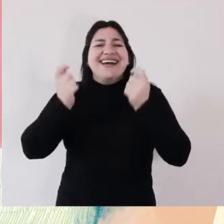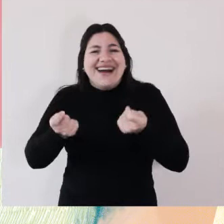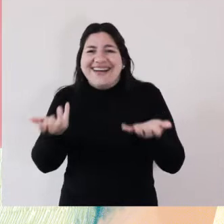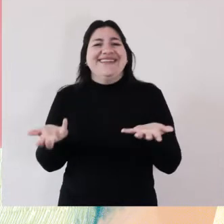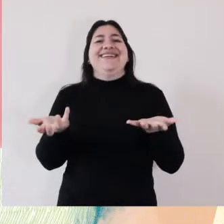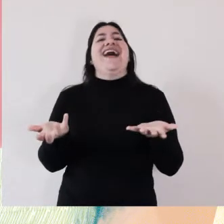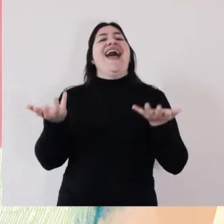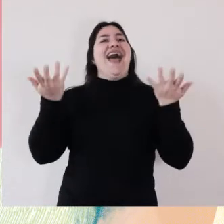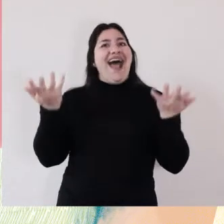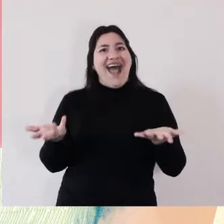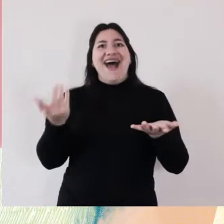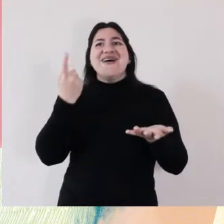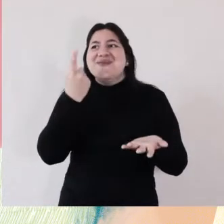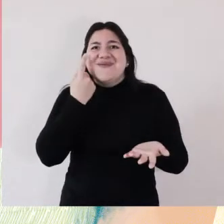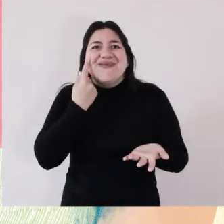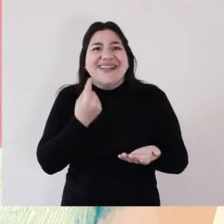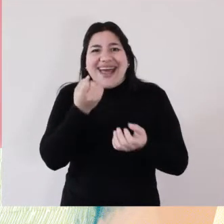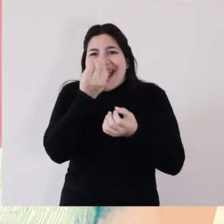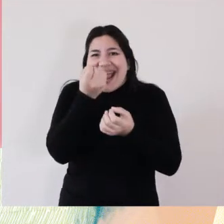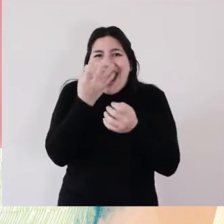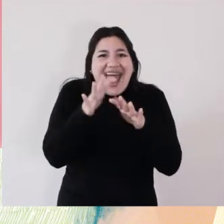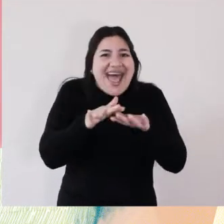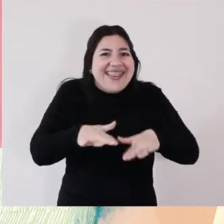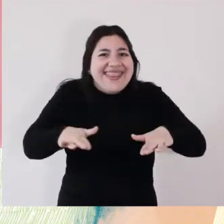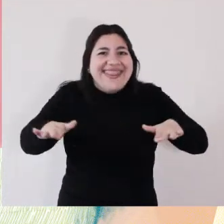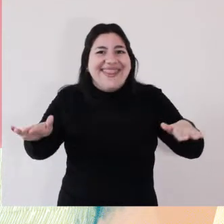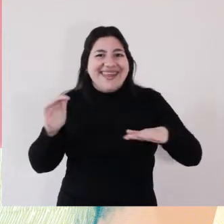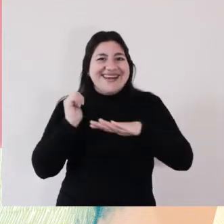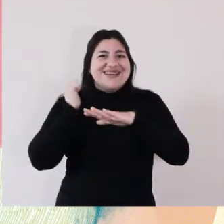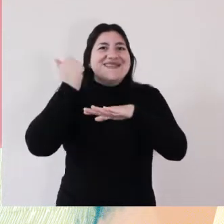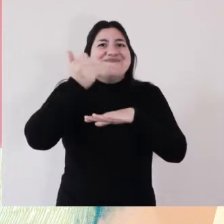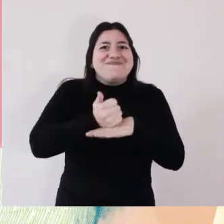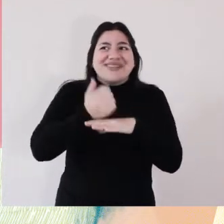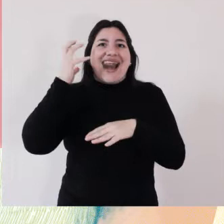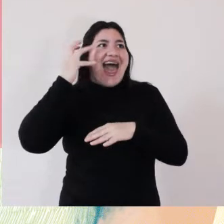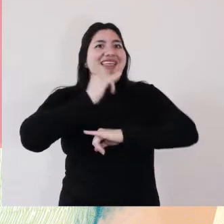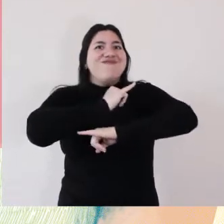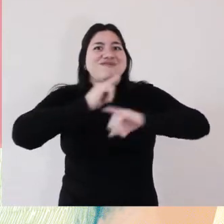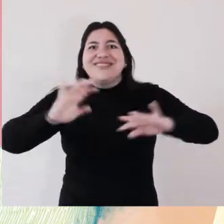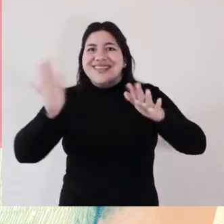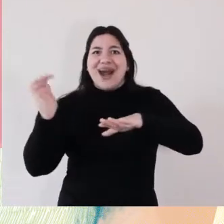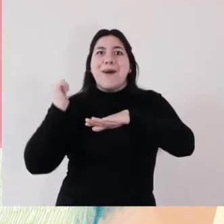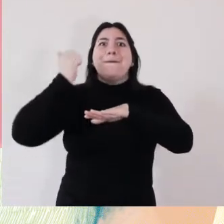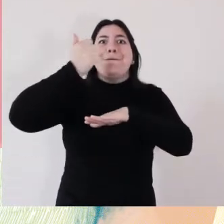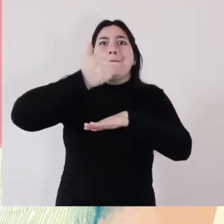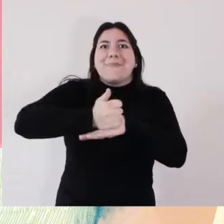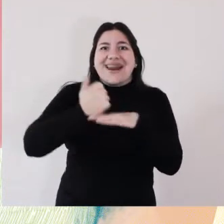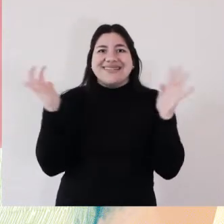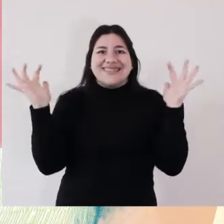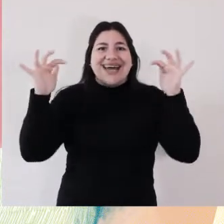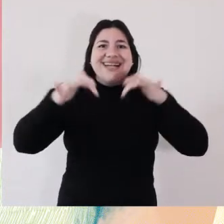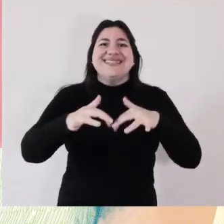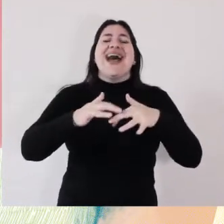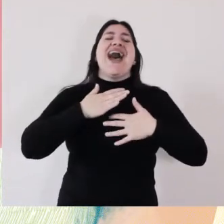regalo es... Un día de jardín. Habían anunciado en la radio que se volvía la